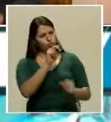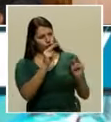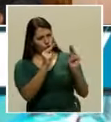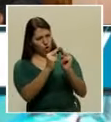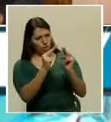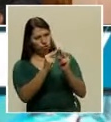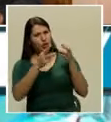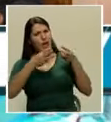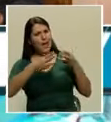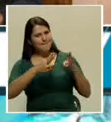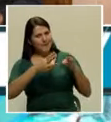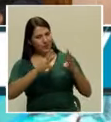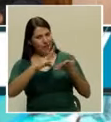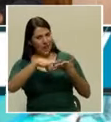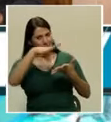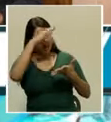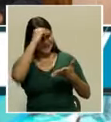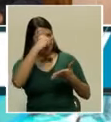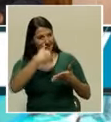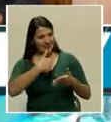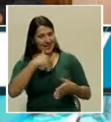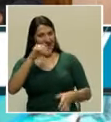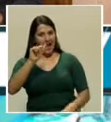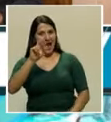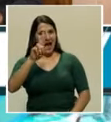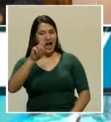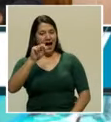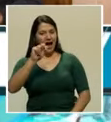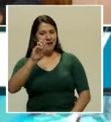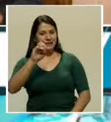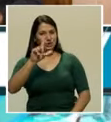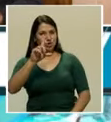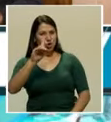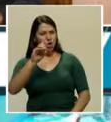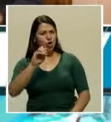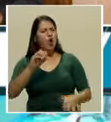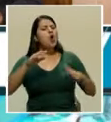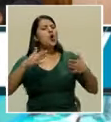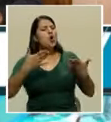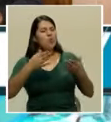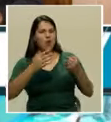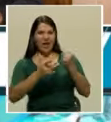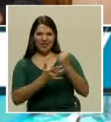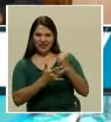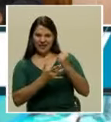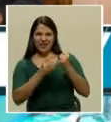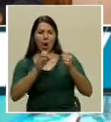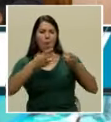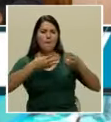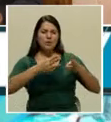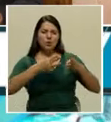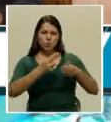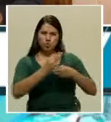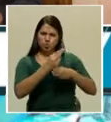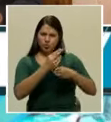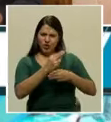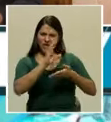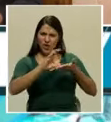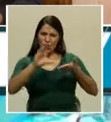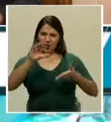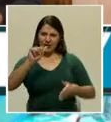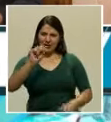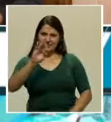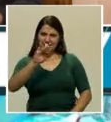pedagógico de don Arnoldo, ¿cómo se enseñaba en el Castella? ¿Cuál era la filosofía educativa que tenía don